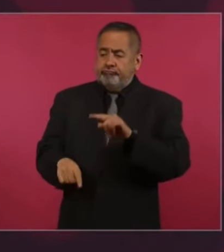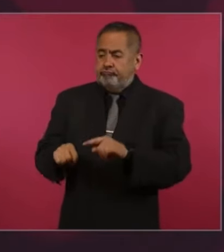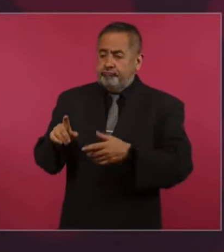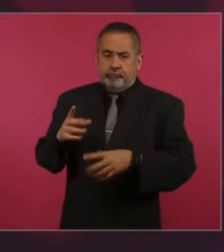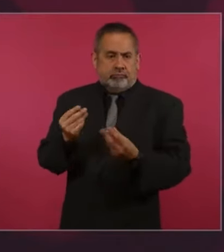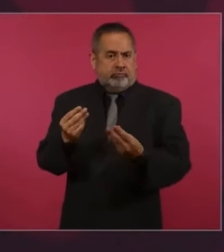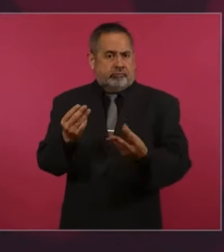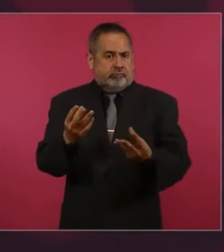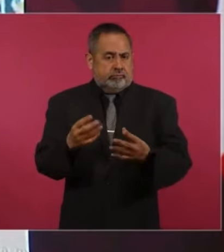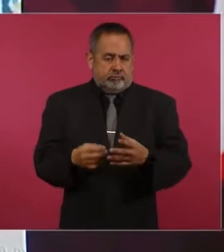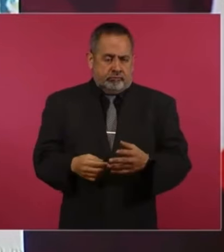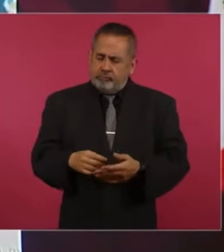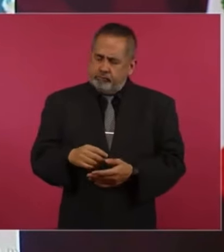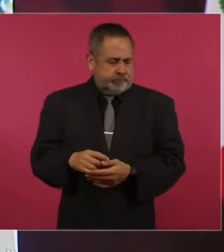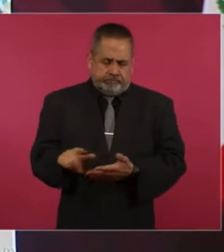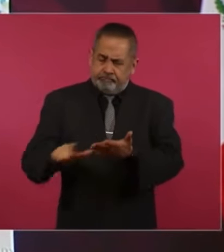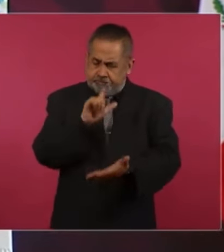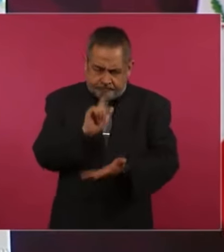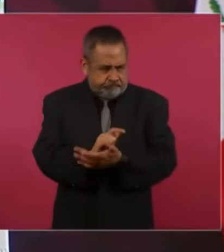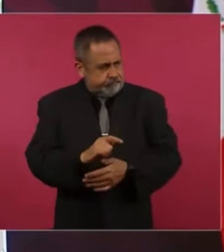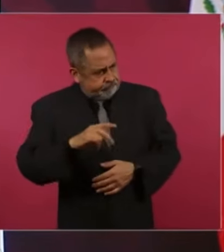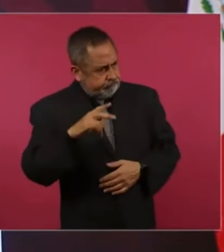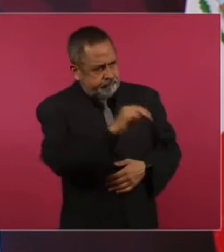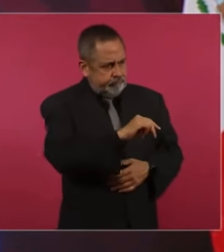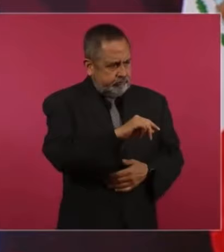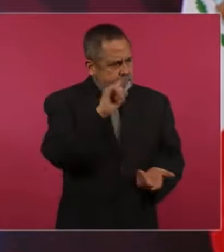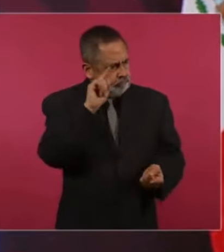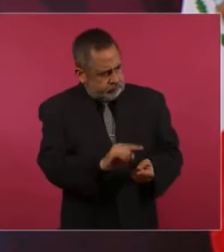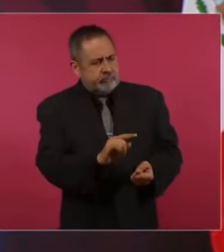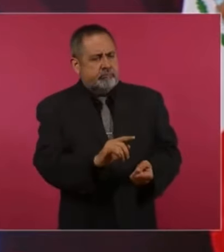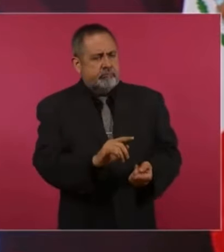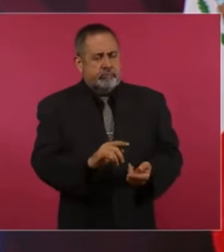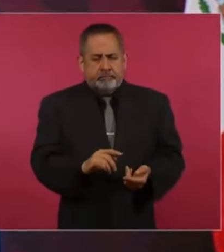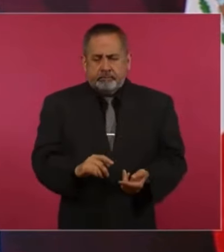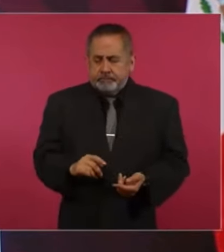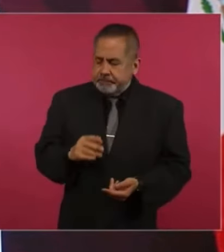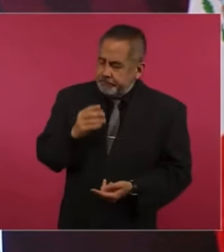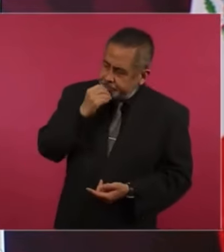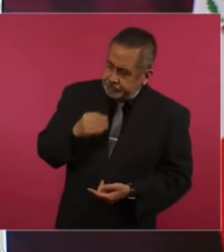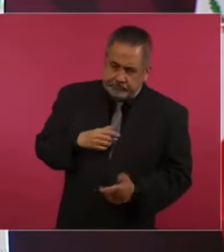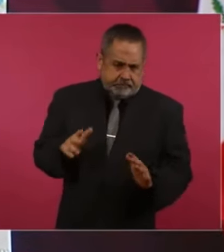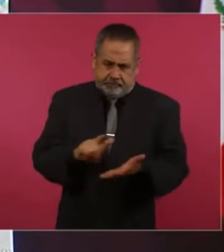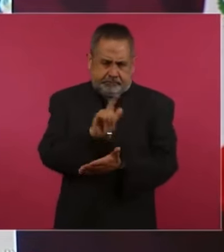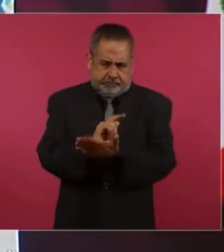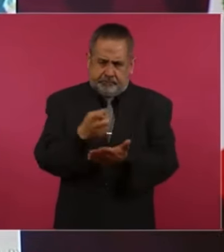No querían, pero se aplicó la ley.